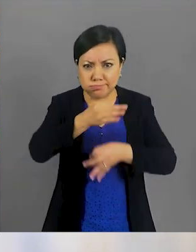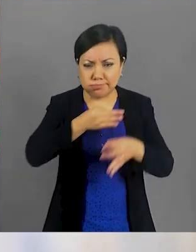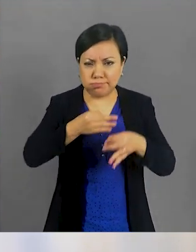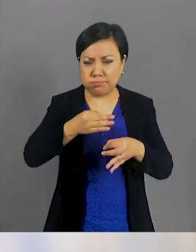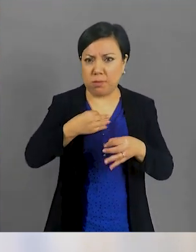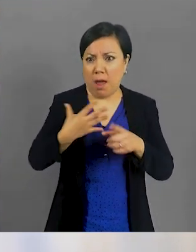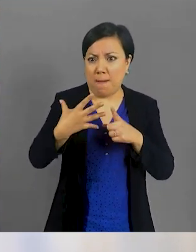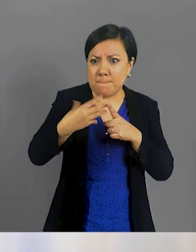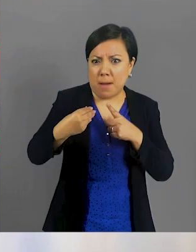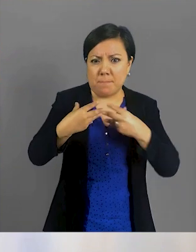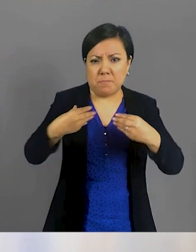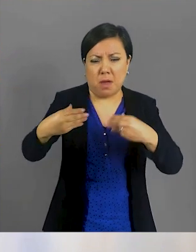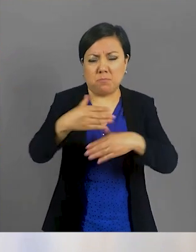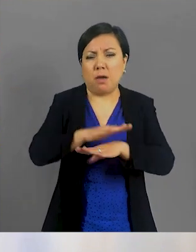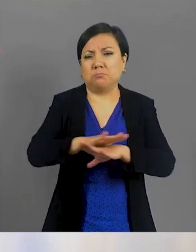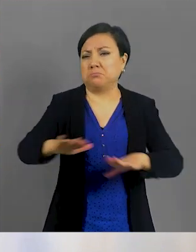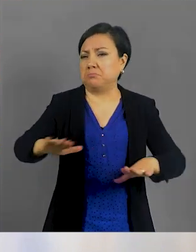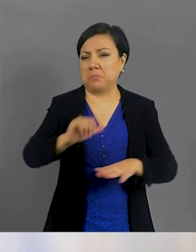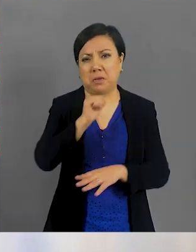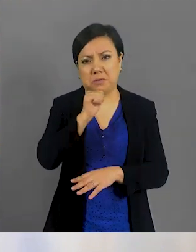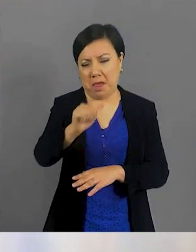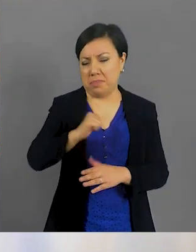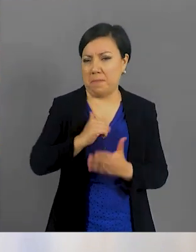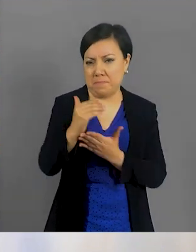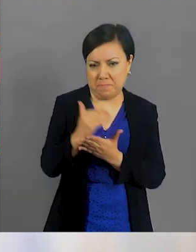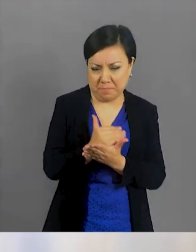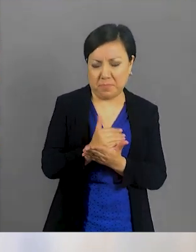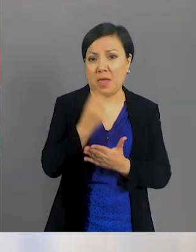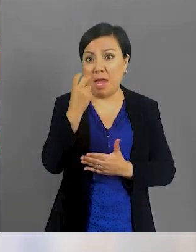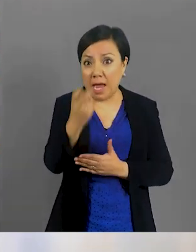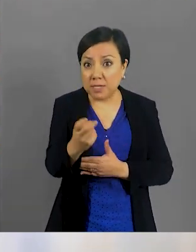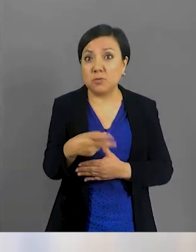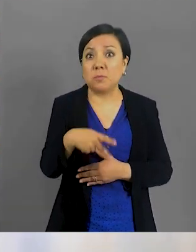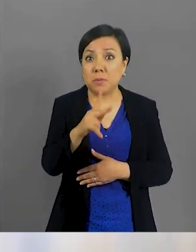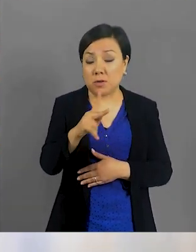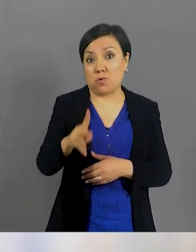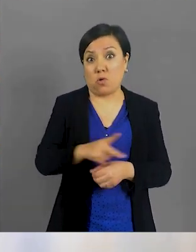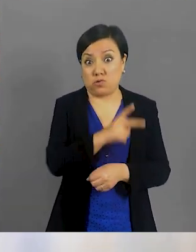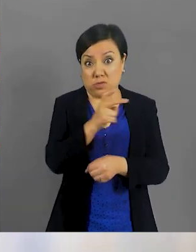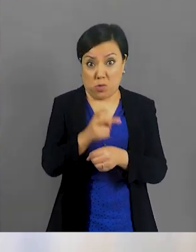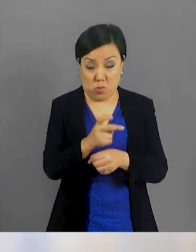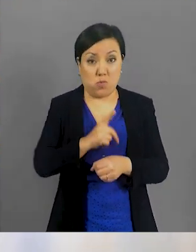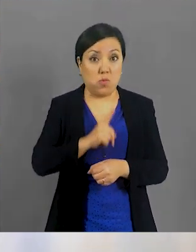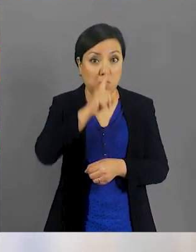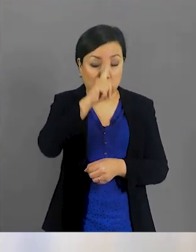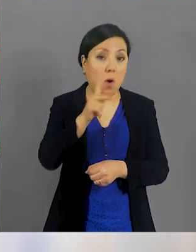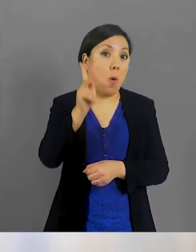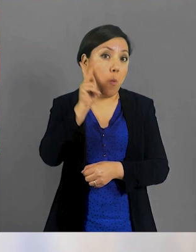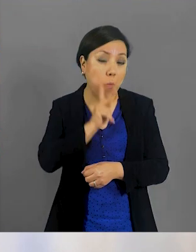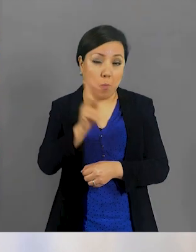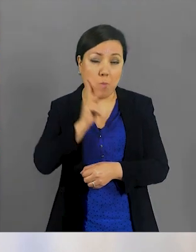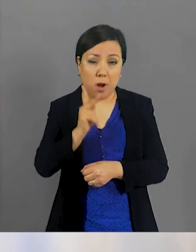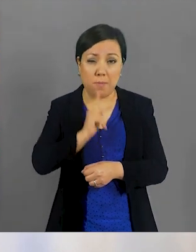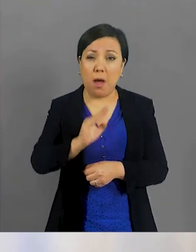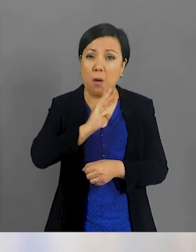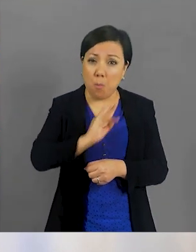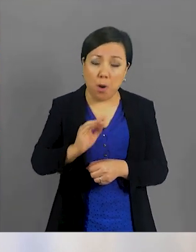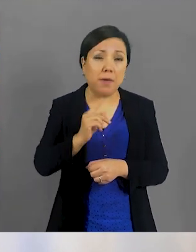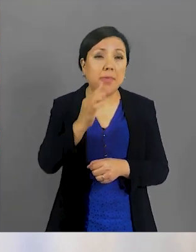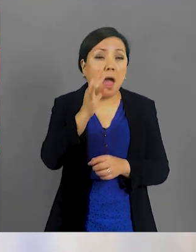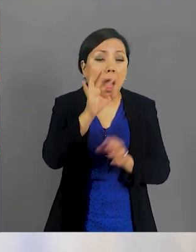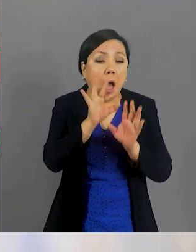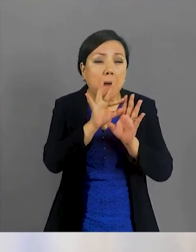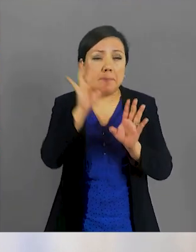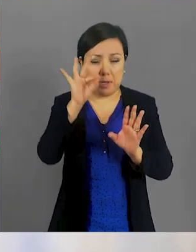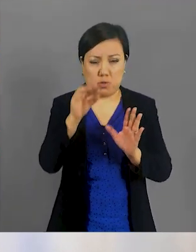o para contagiar la enfermedad a otras personas. No obstante, una prueba PCR al final de tu periodo de aislamiento puede seguir arrojando